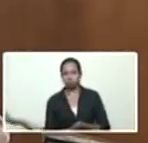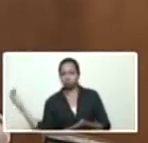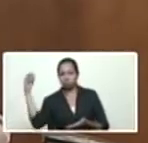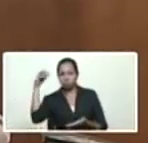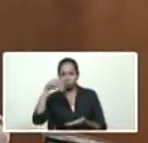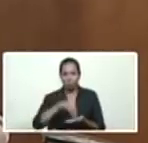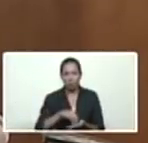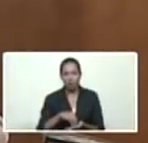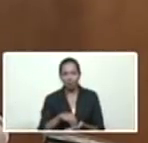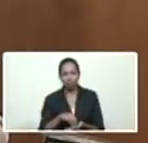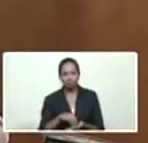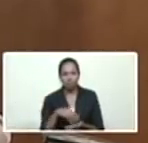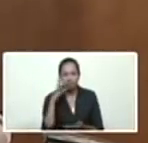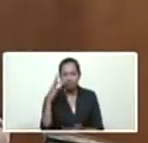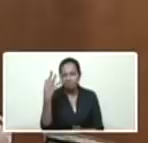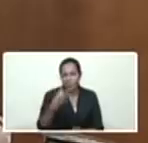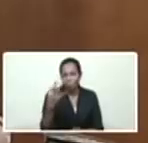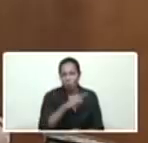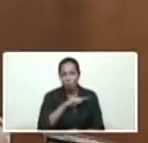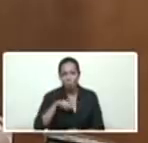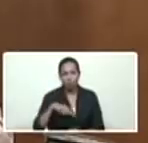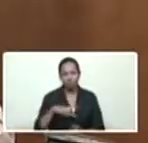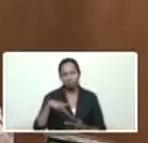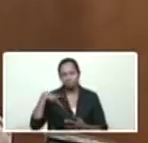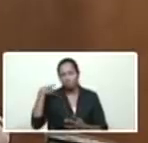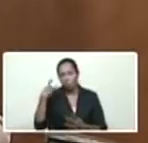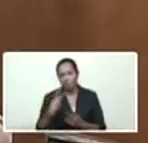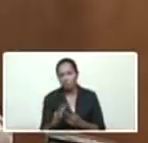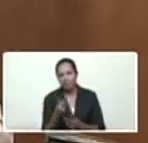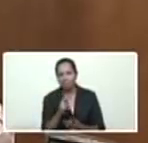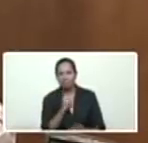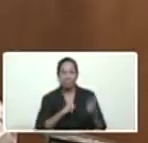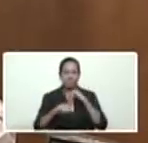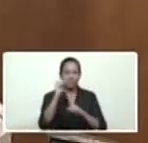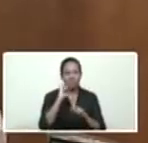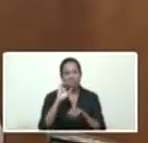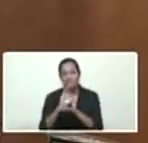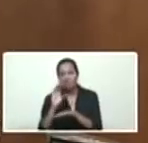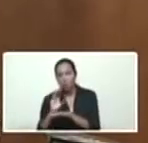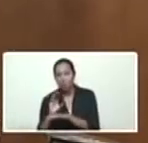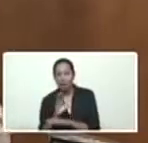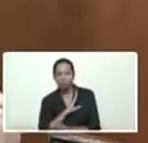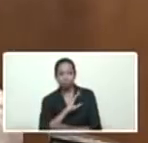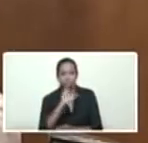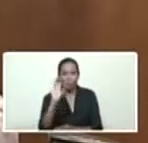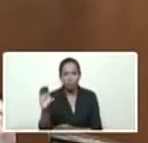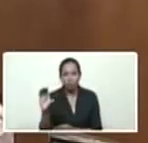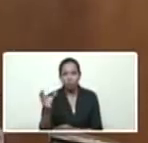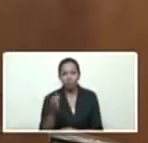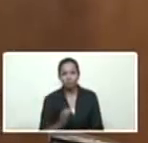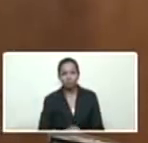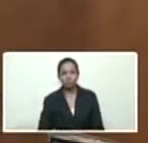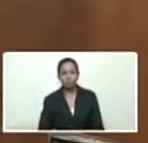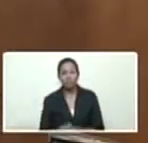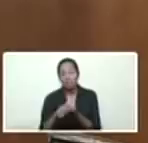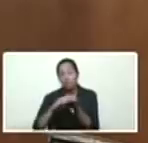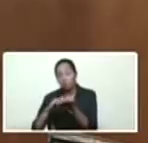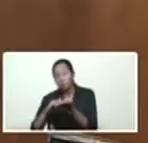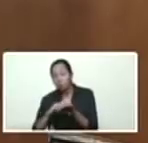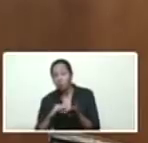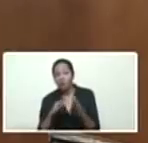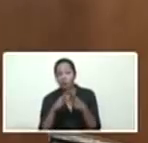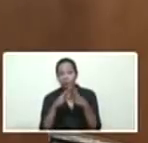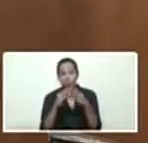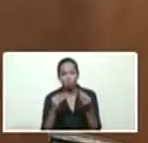circunstancia, tengan la seguridad de nuestra voluntad máxima de defender a Venezuela, de protegerte a ti, compatriota. Y de resolver estos asuntos